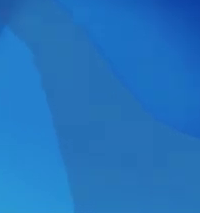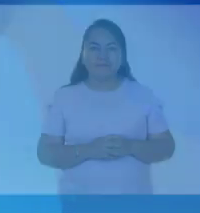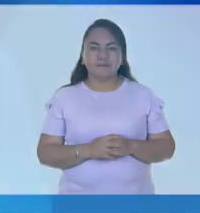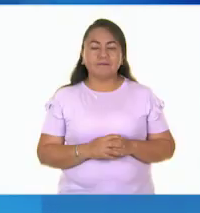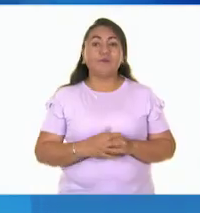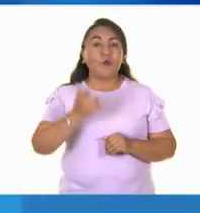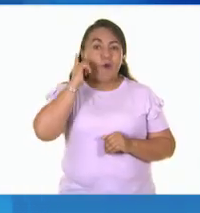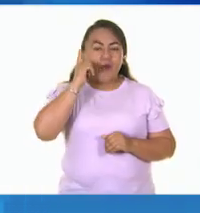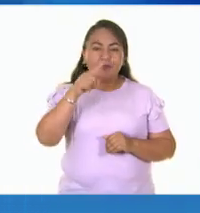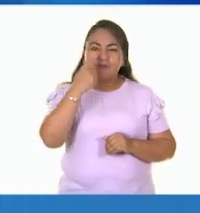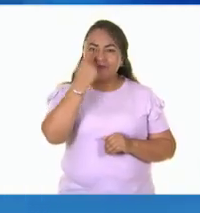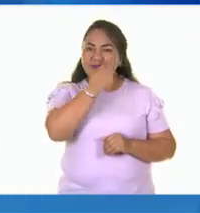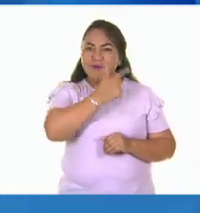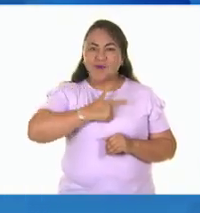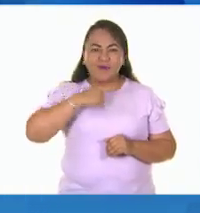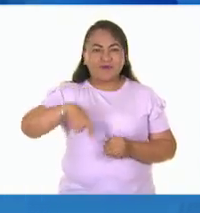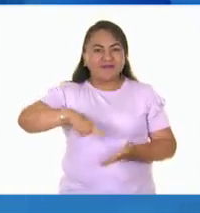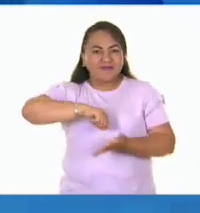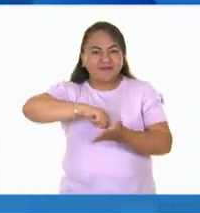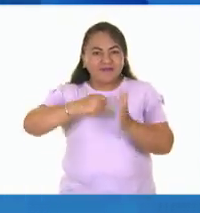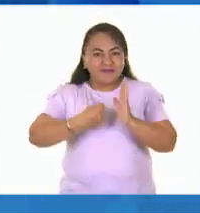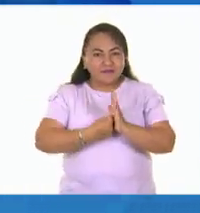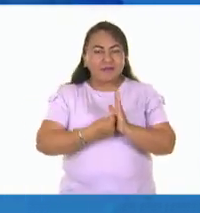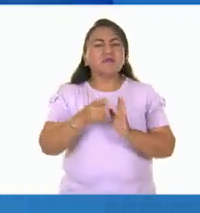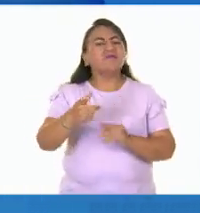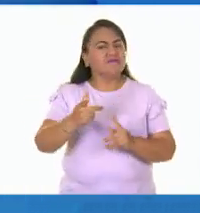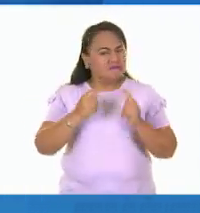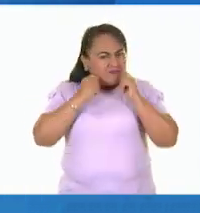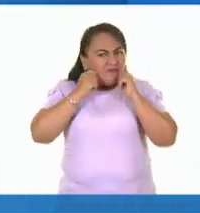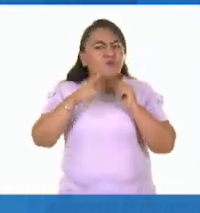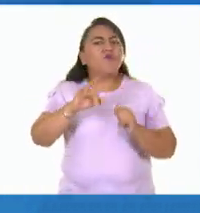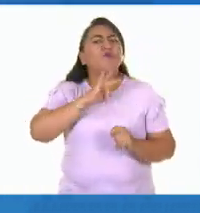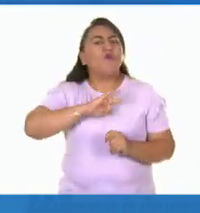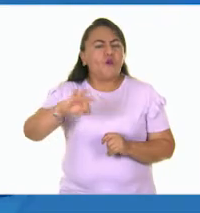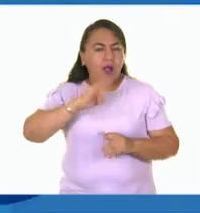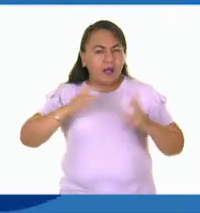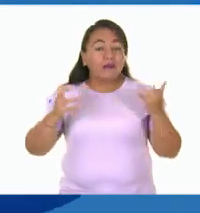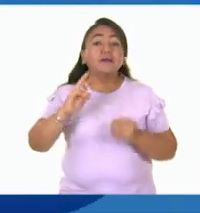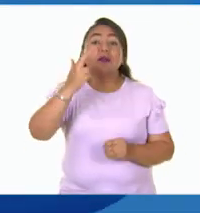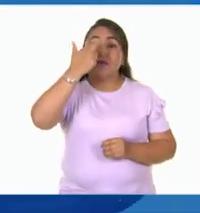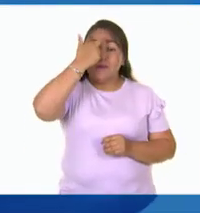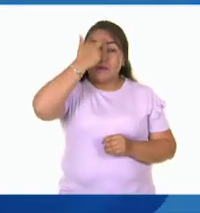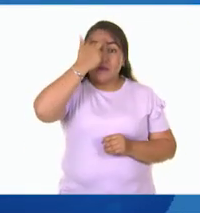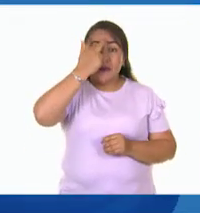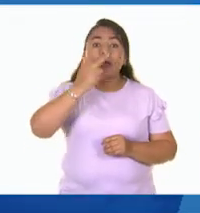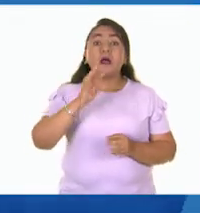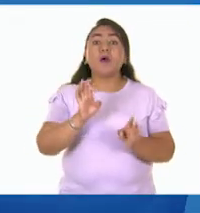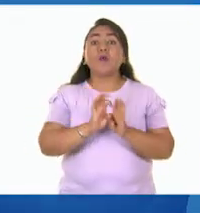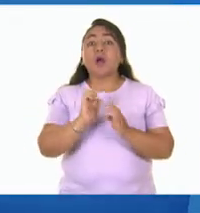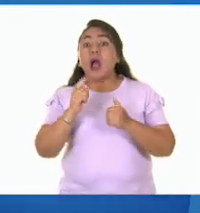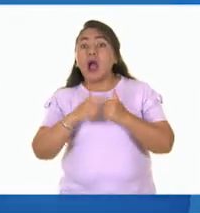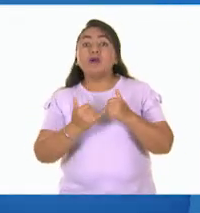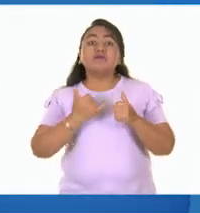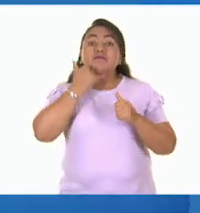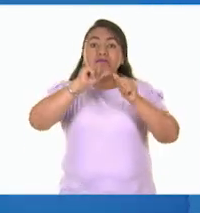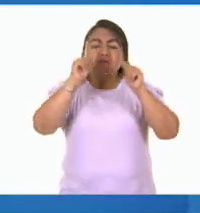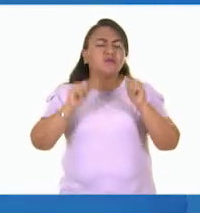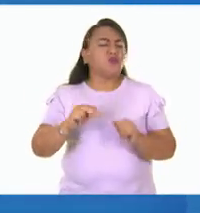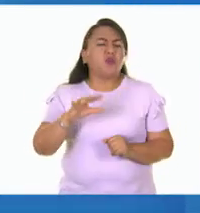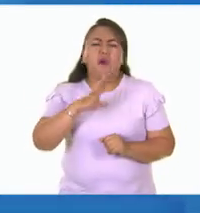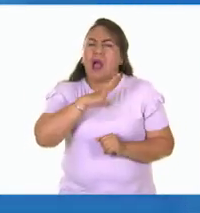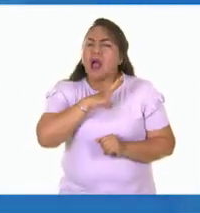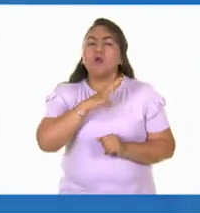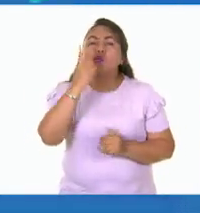Espero que te haya gustado esta técnica y atrévete a explorar. Recuerda que no hay error en el arte, solo